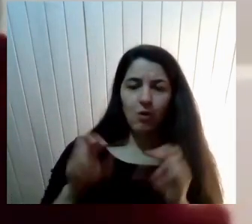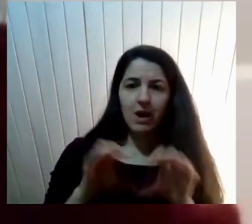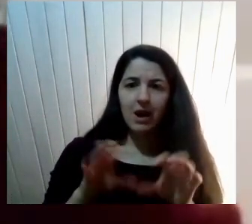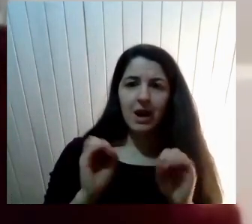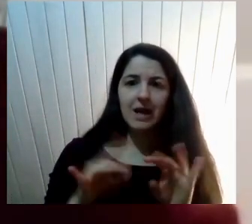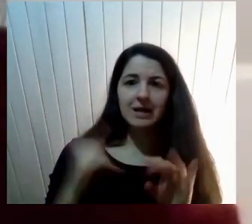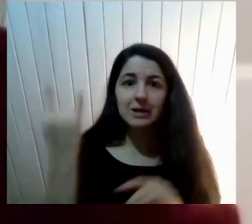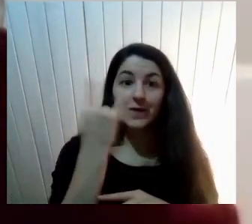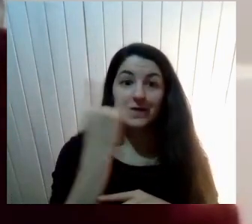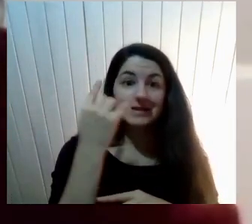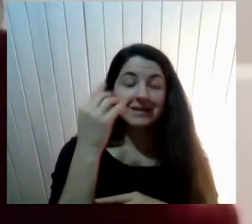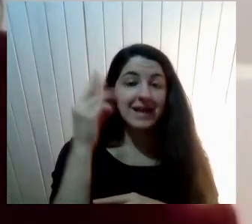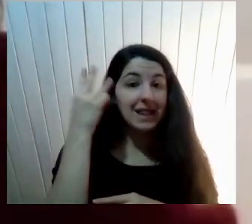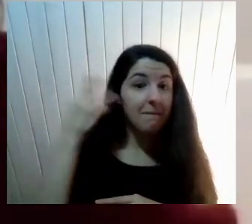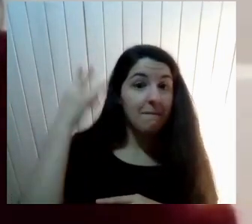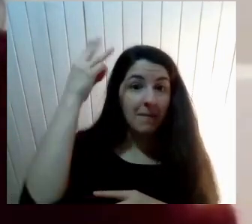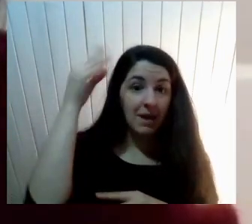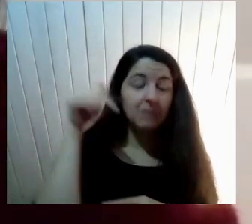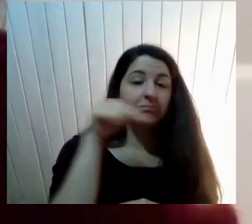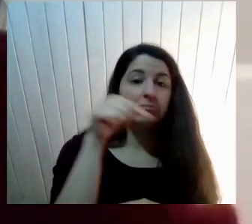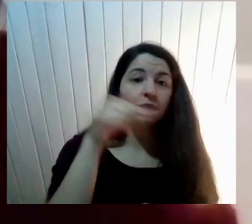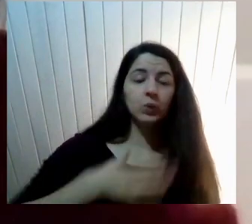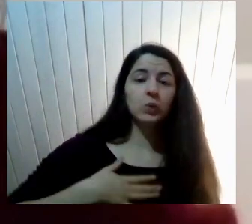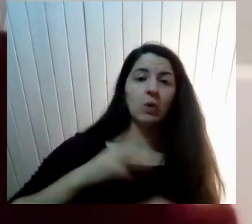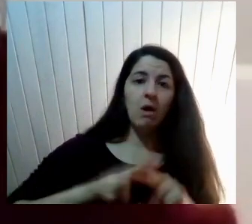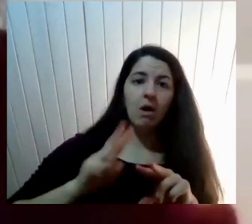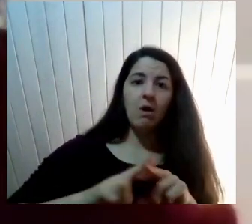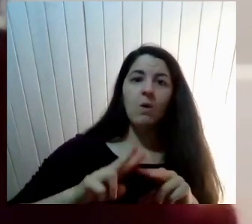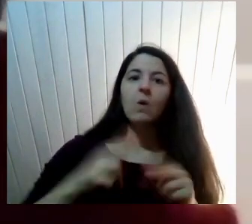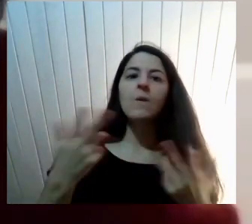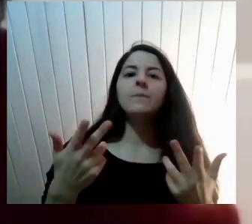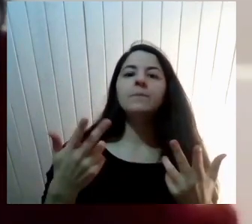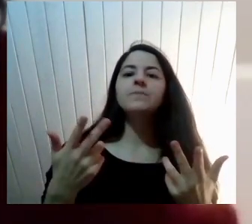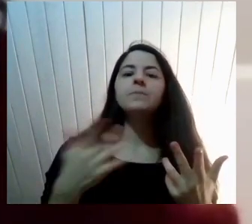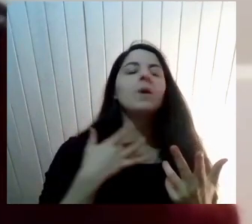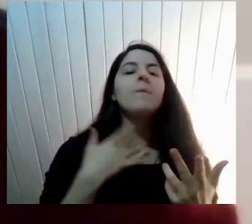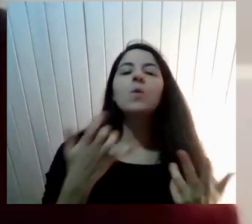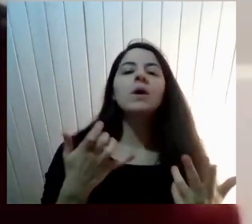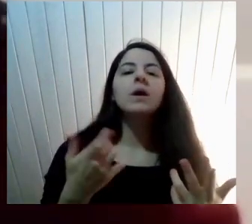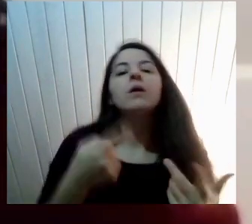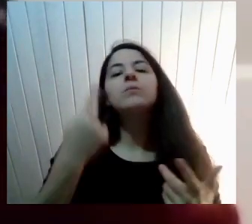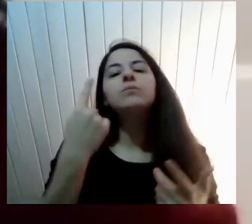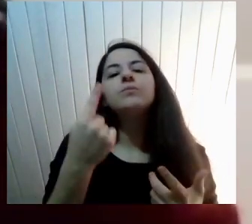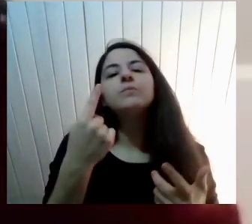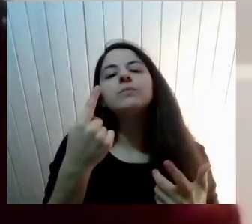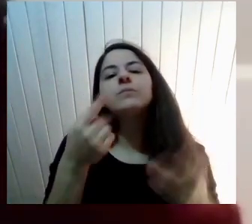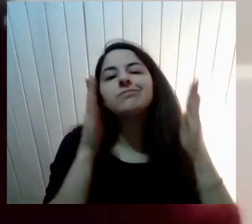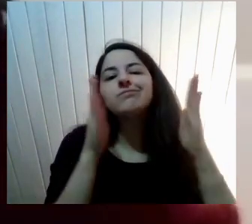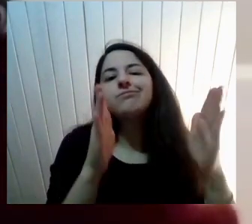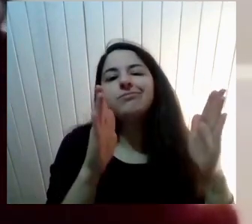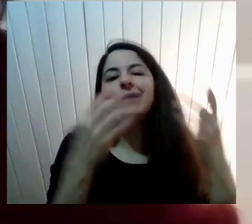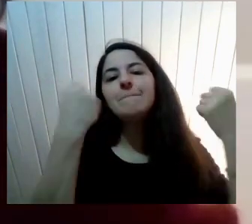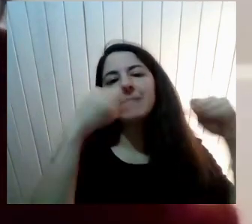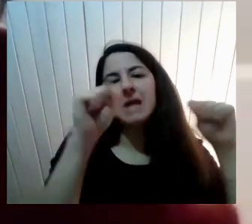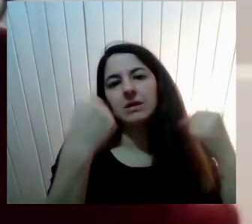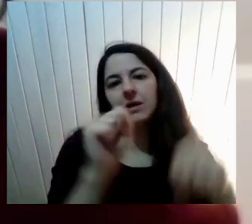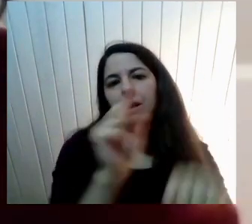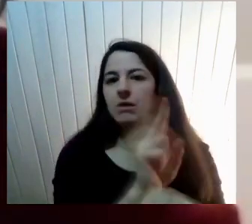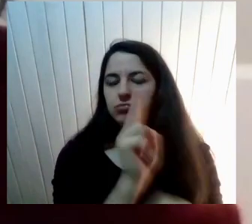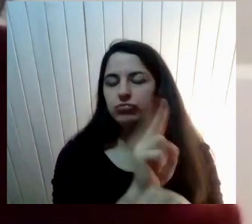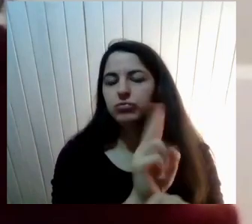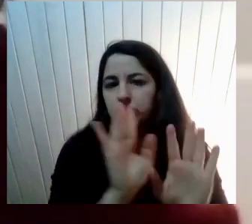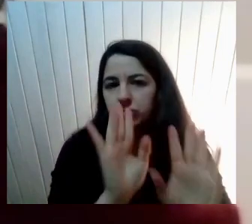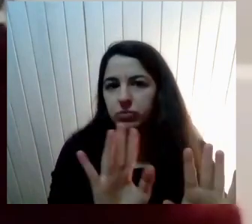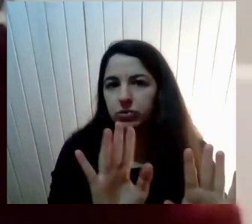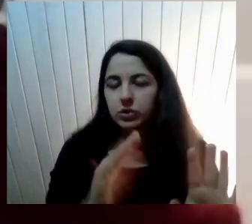Asistir a instancias Como esta Porque Claro Un tema Son las prácticas Las prácticas Docentes En este caso Trabajo en el ámbito De